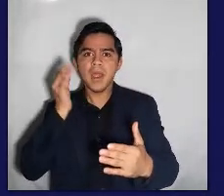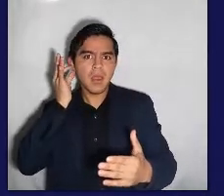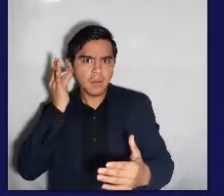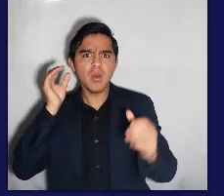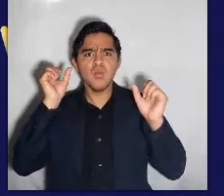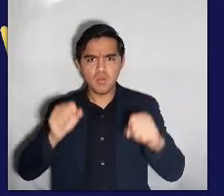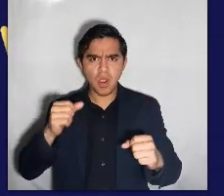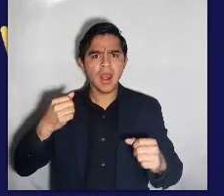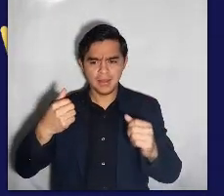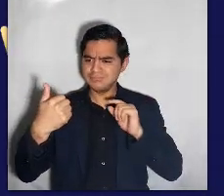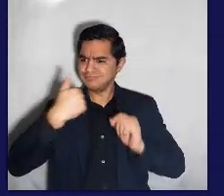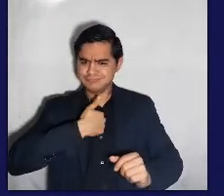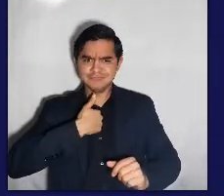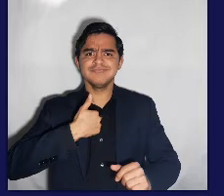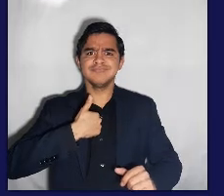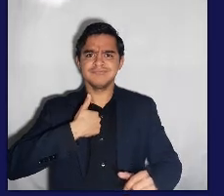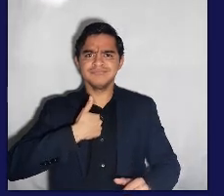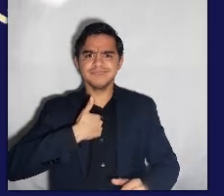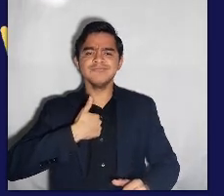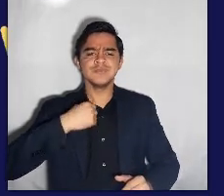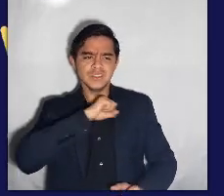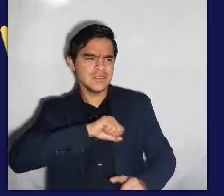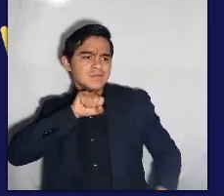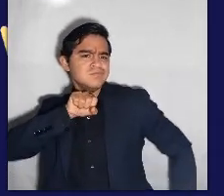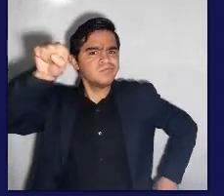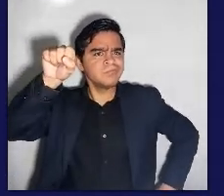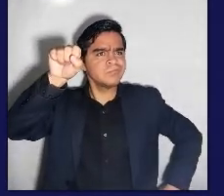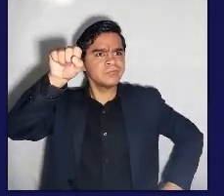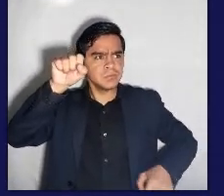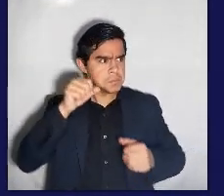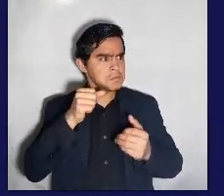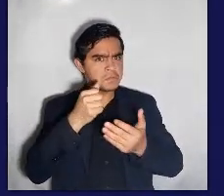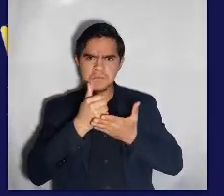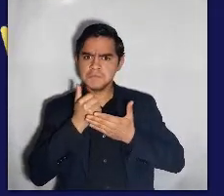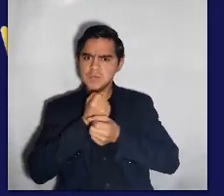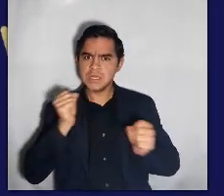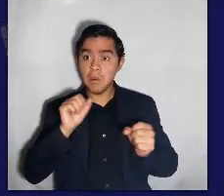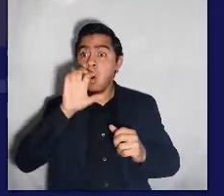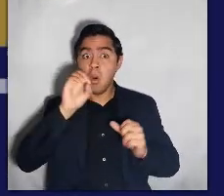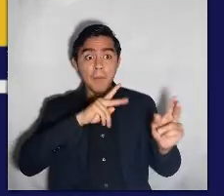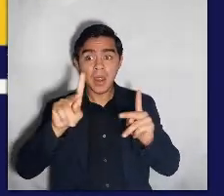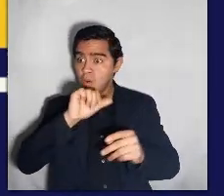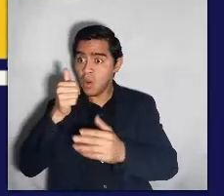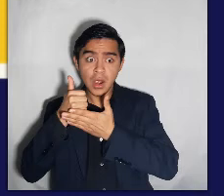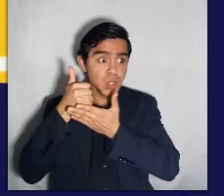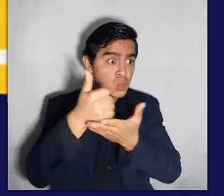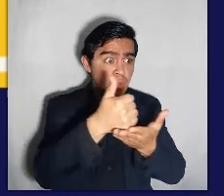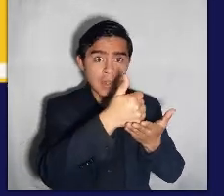y todas podemos ser nuestro propio héroe o heroína, o podemos ser los héroes o las heroínas de los demás.